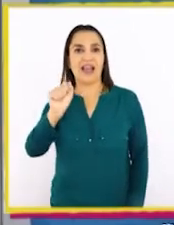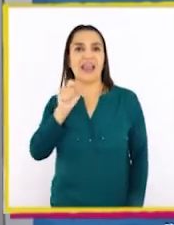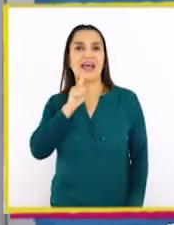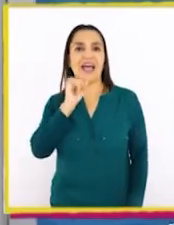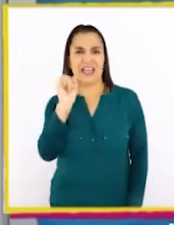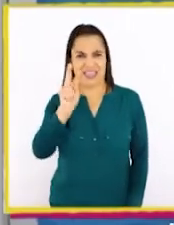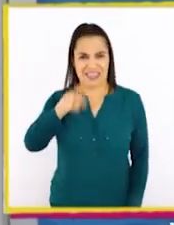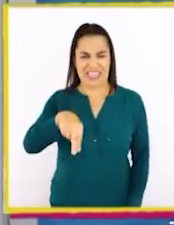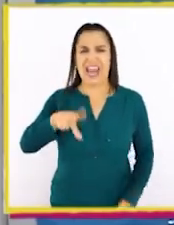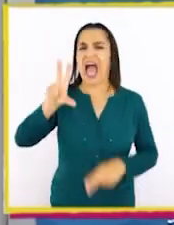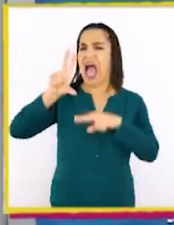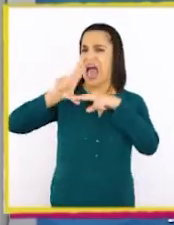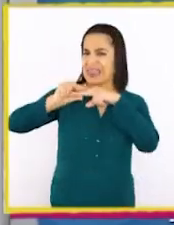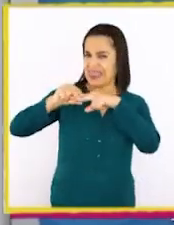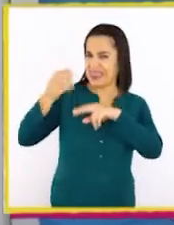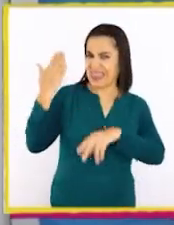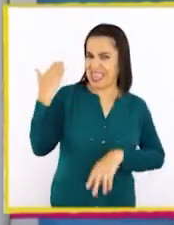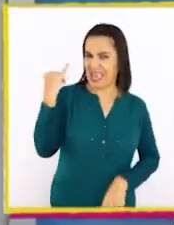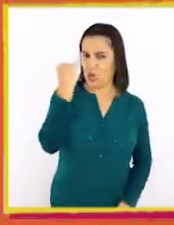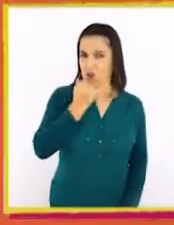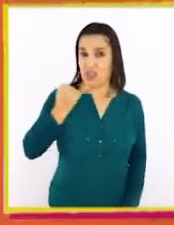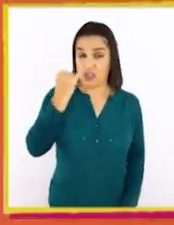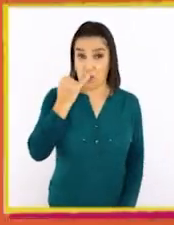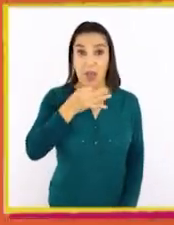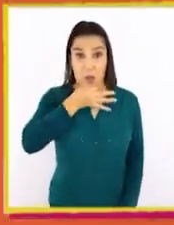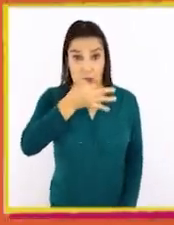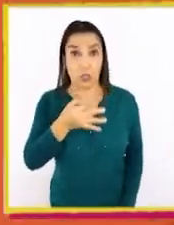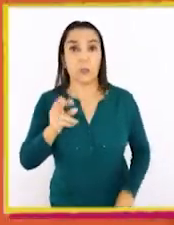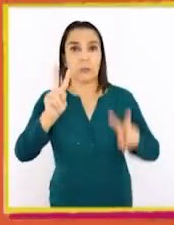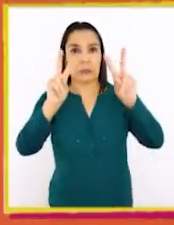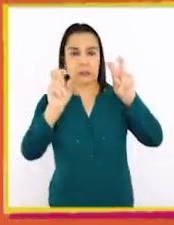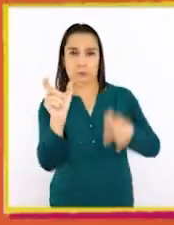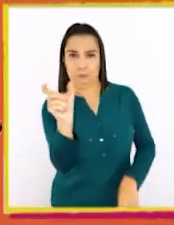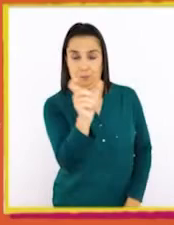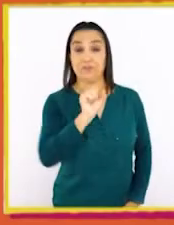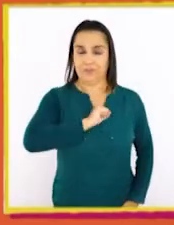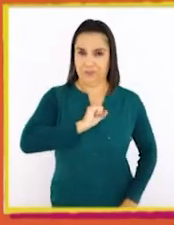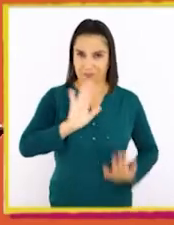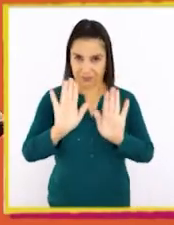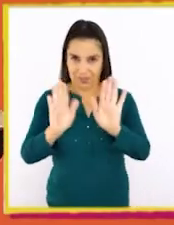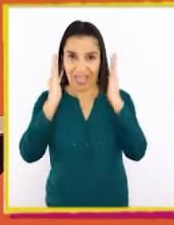muy antiguo. ¿Les cuento? Se llamaba...